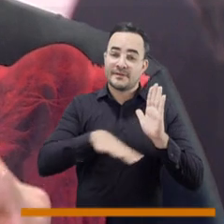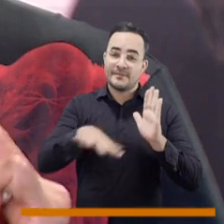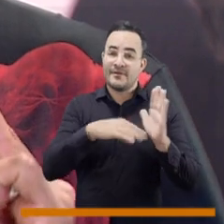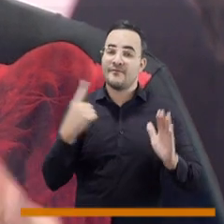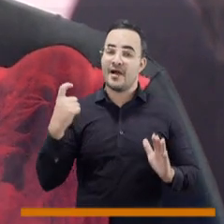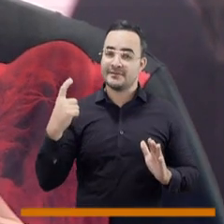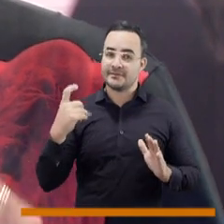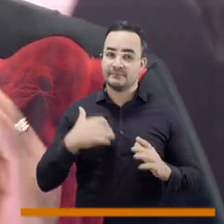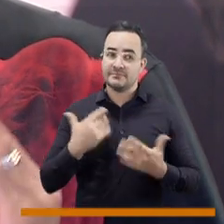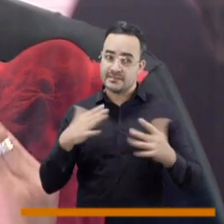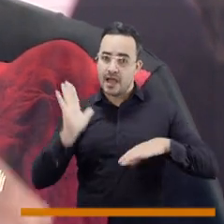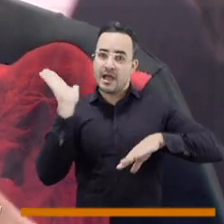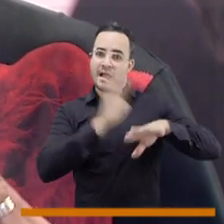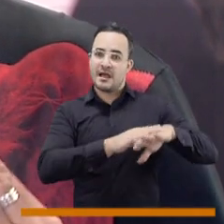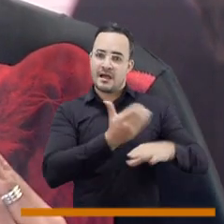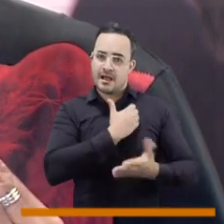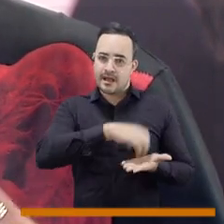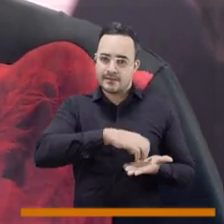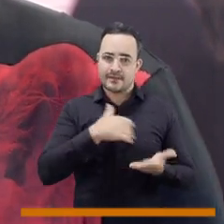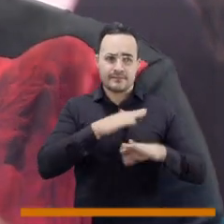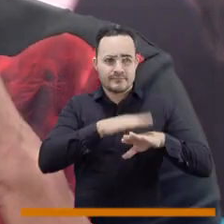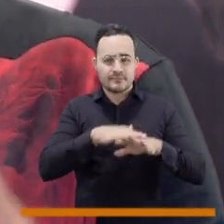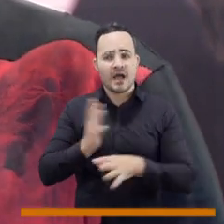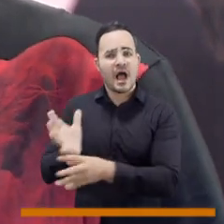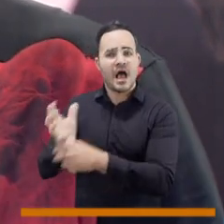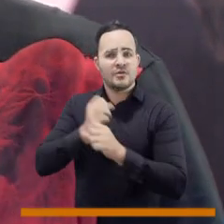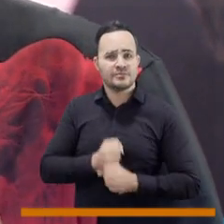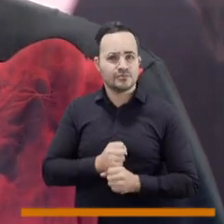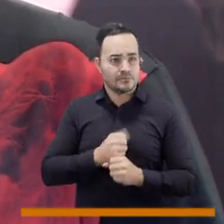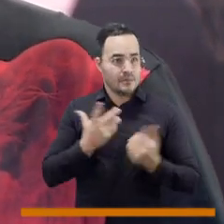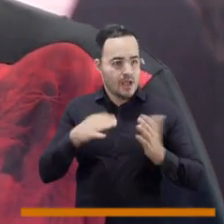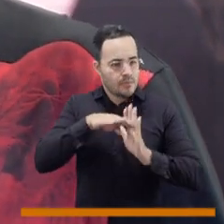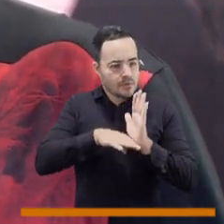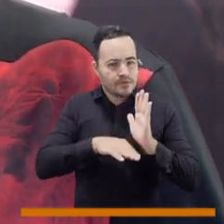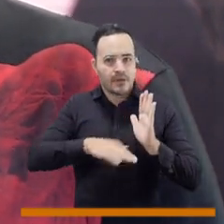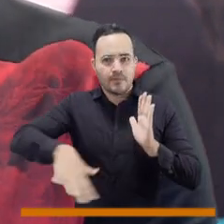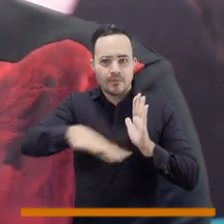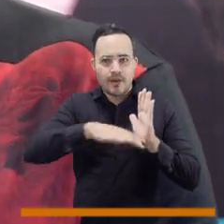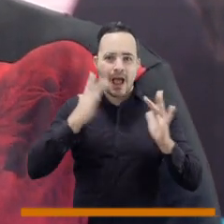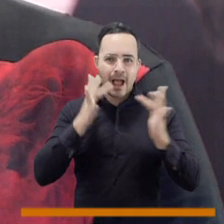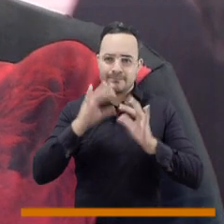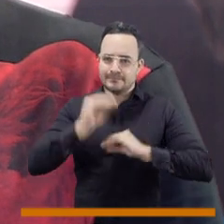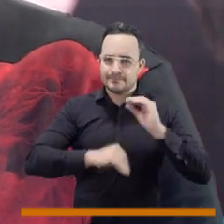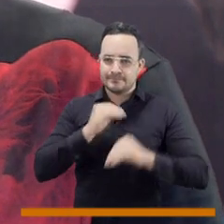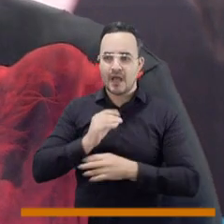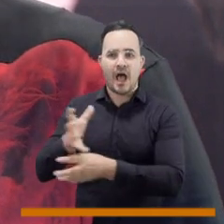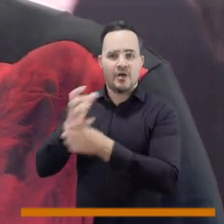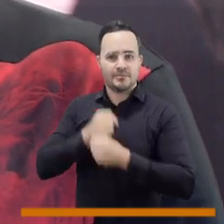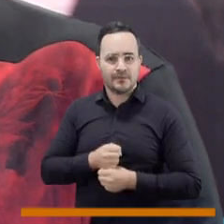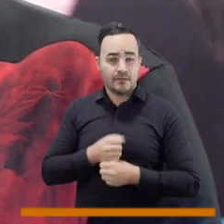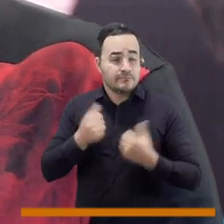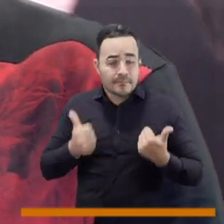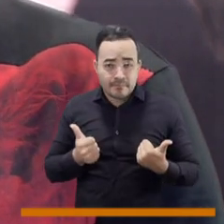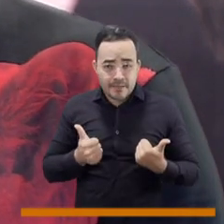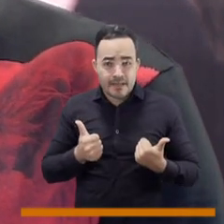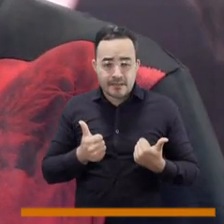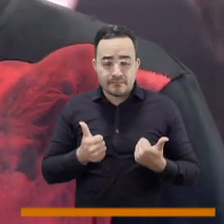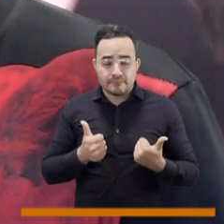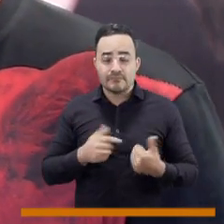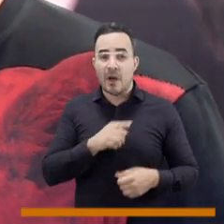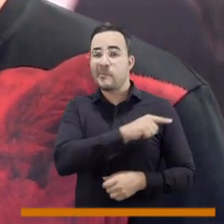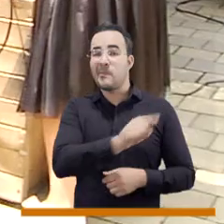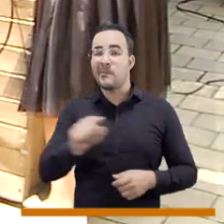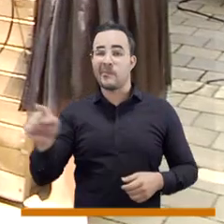y ese ha sido un llamado que le hemos hecho a la administración. La política pública de adopción, la adopción como la única opción